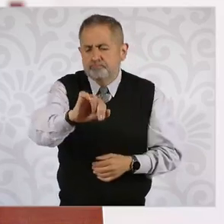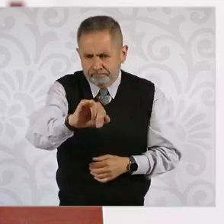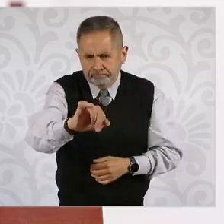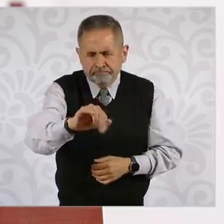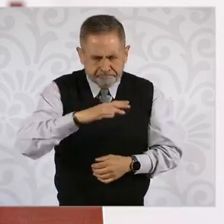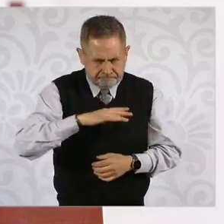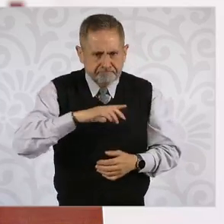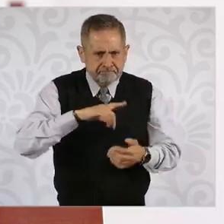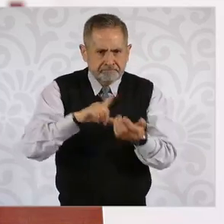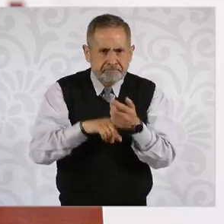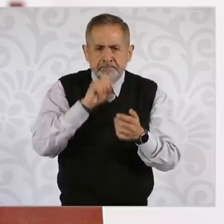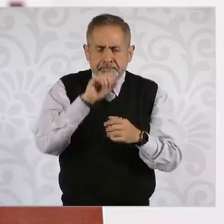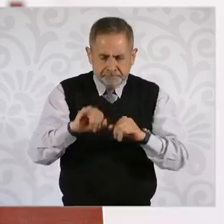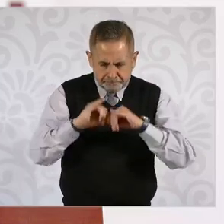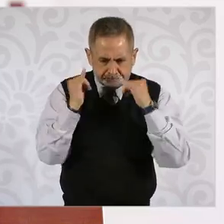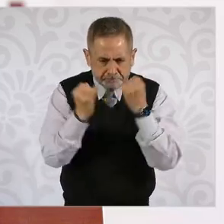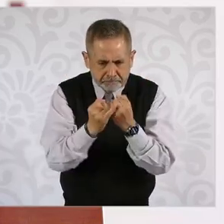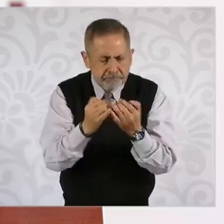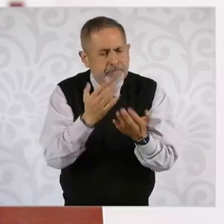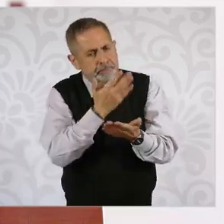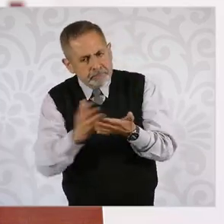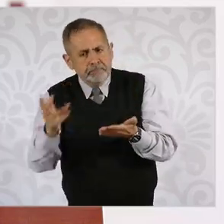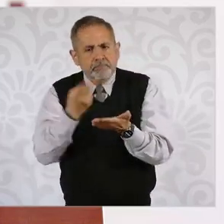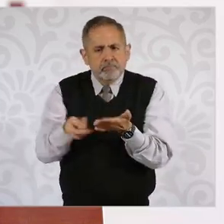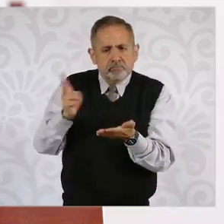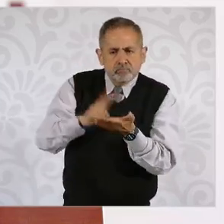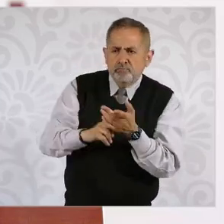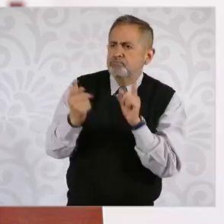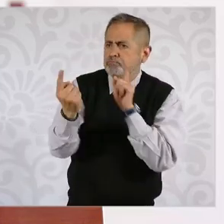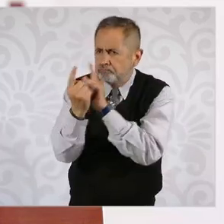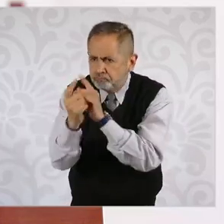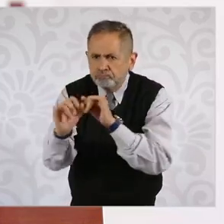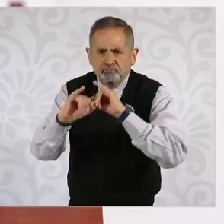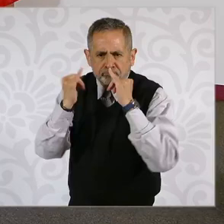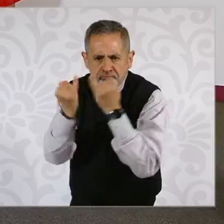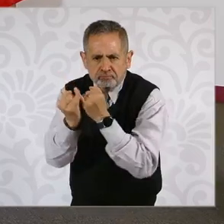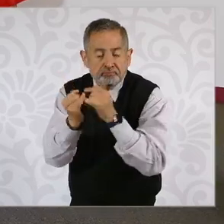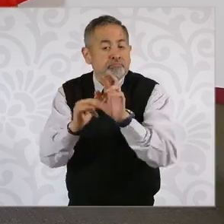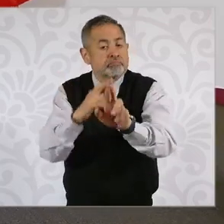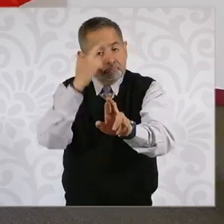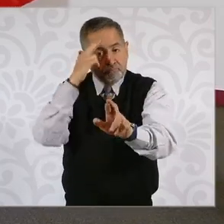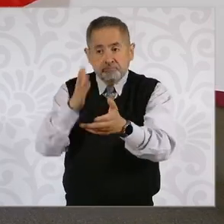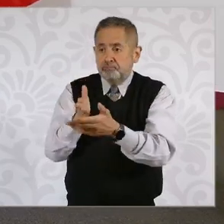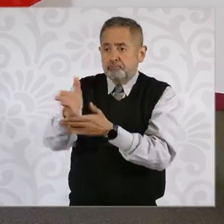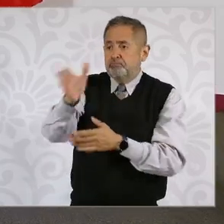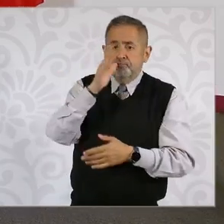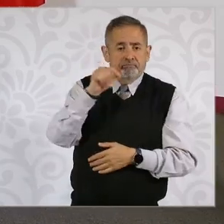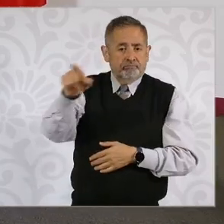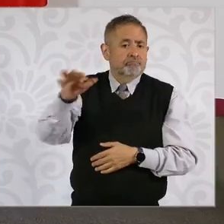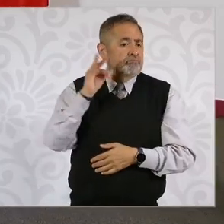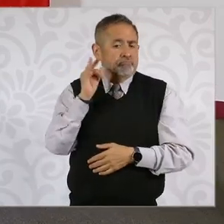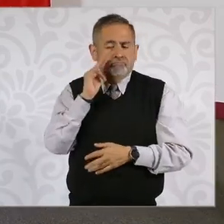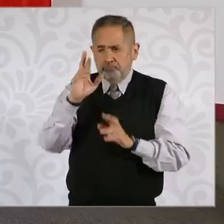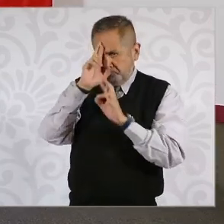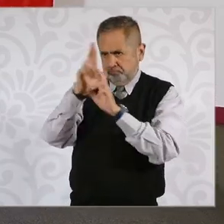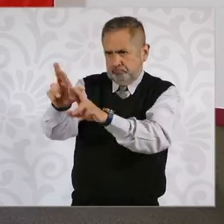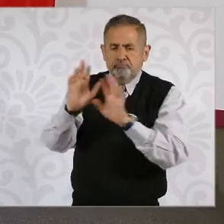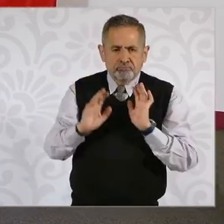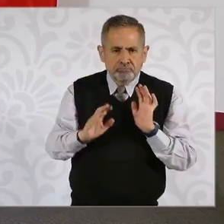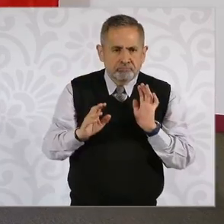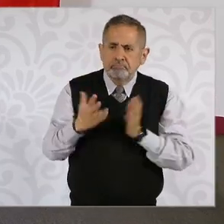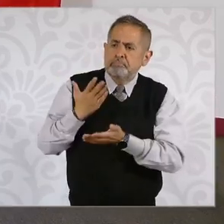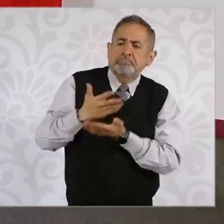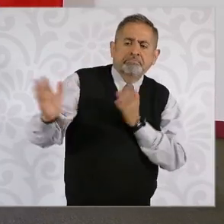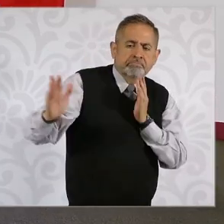propias reuniones del gabinete, pues hay reuniones. Recuerden que nosotros respetamos la autonomía de la fiscalía, pues eso no significa